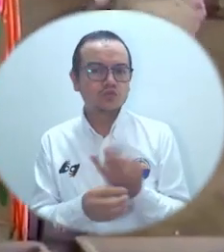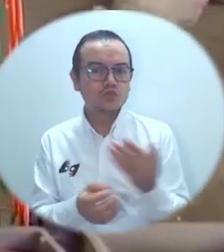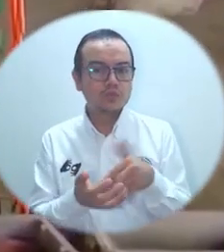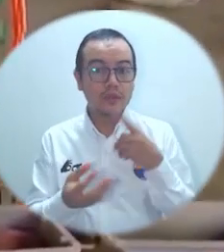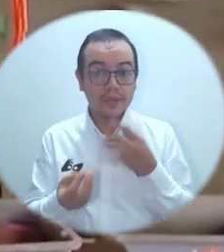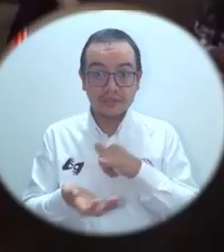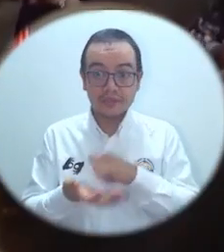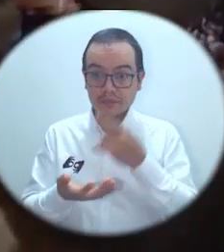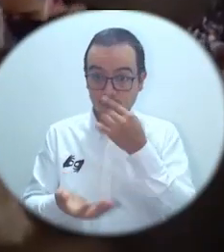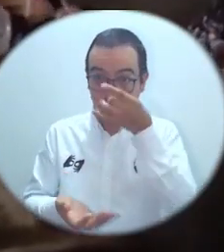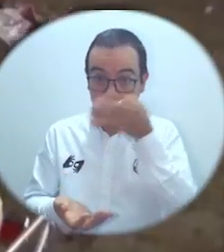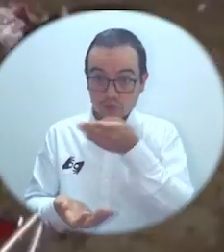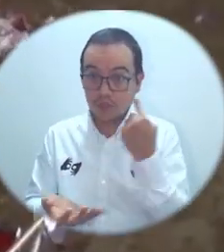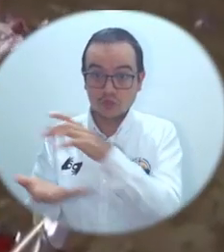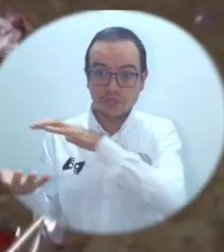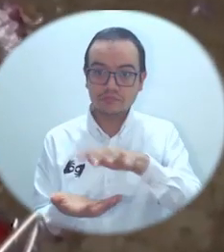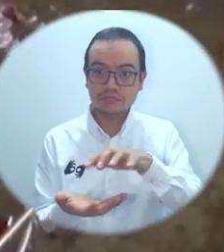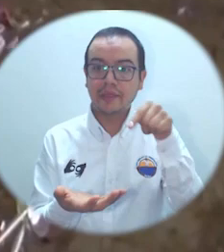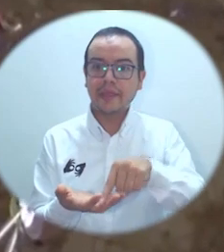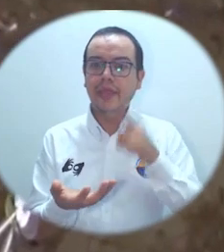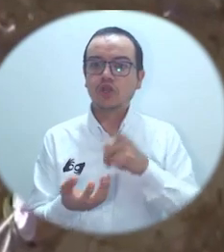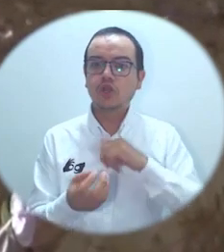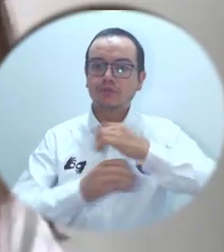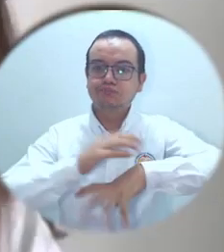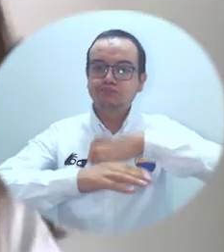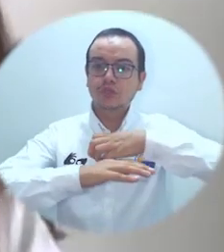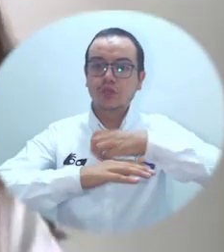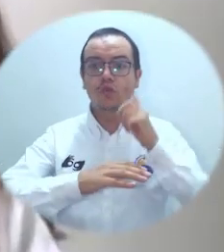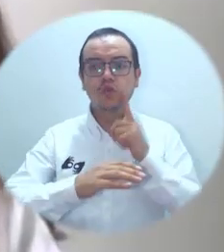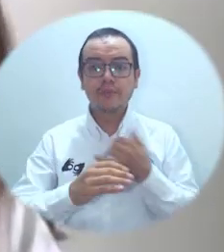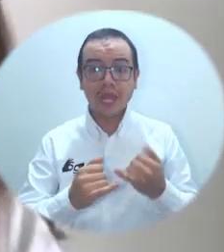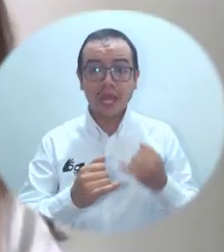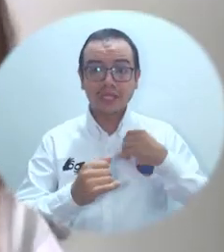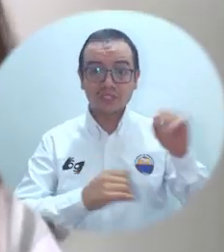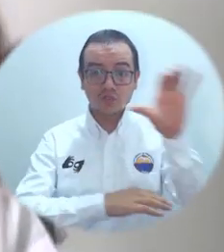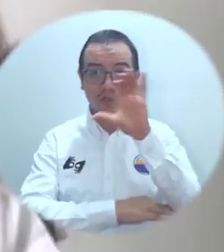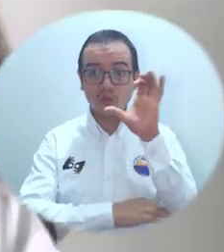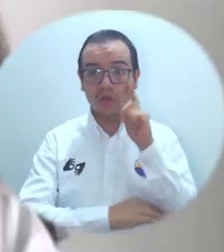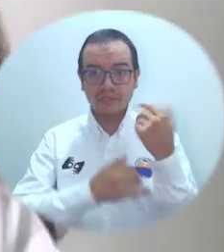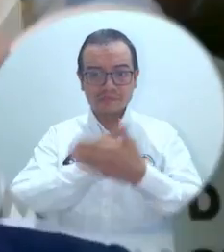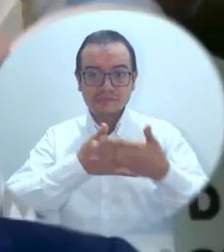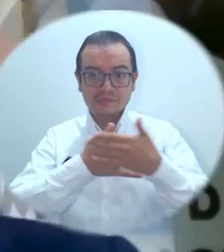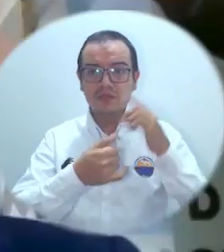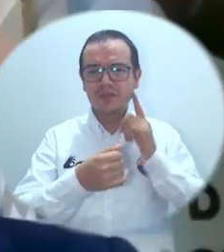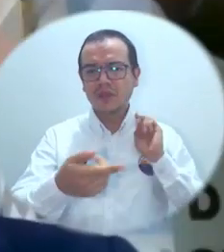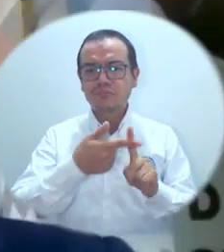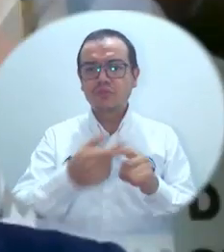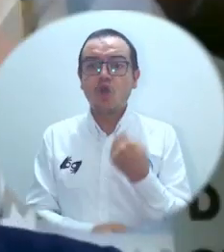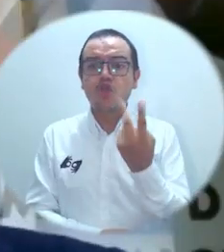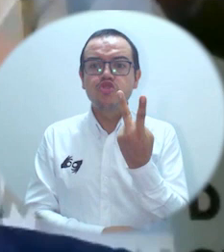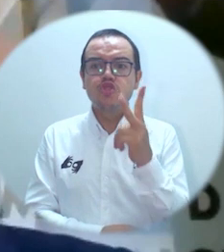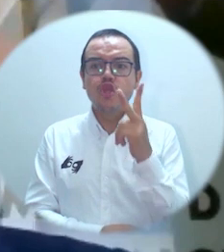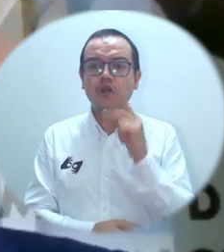se generan alrededor de 12 millones de toneladas de residuos y solamente se recicla el 17%. Nos falta